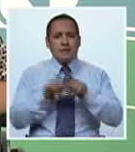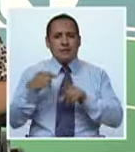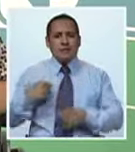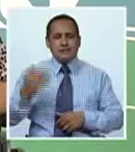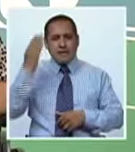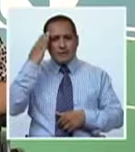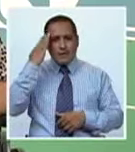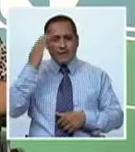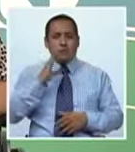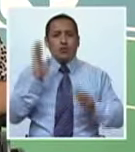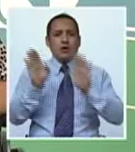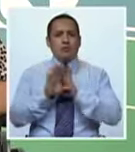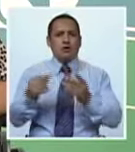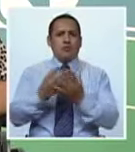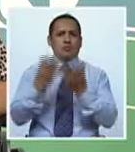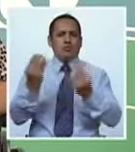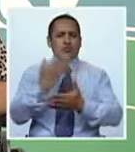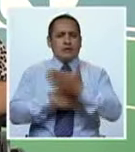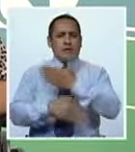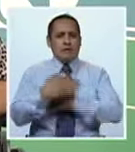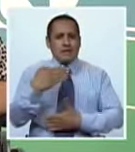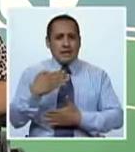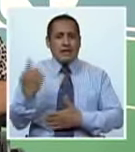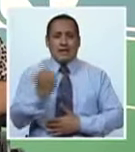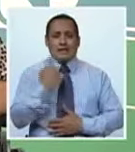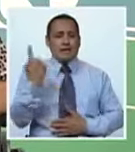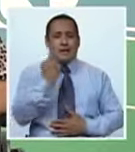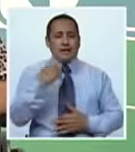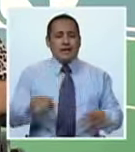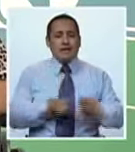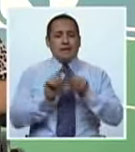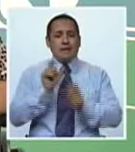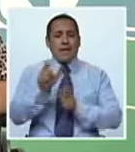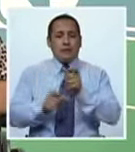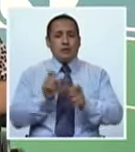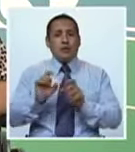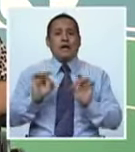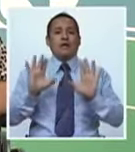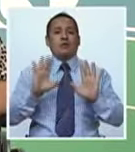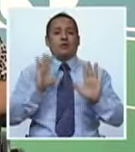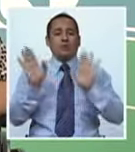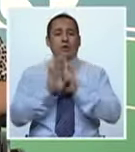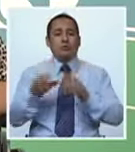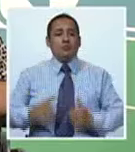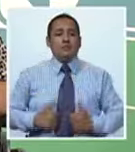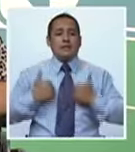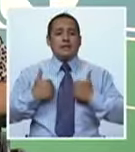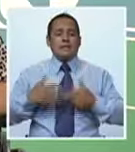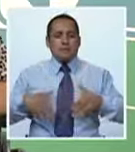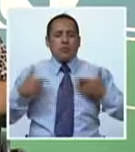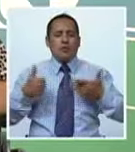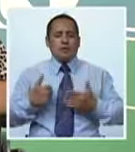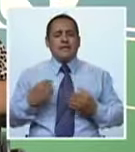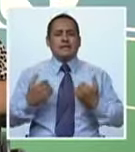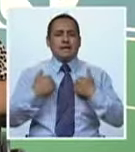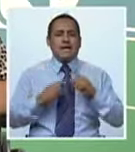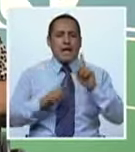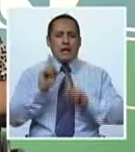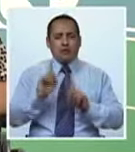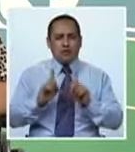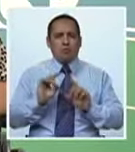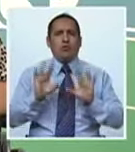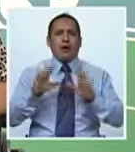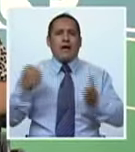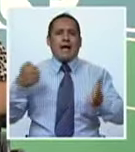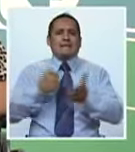también tener en cuenta que hay muchos tipos de discapacidad y que todas las personas en algún momento de su vida pueden padecer alguna